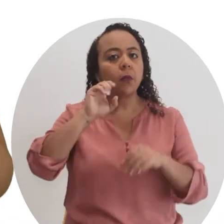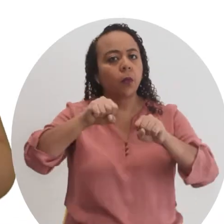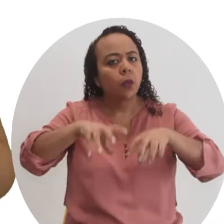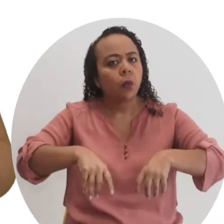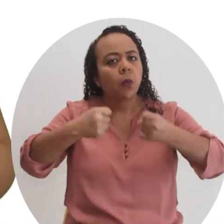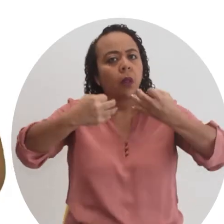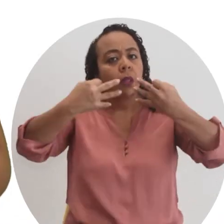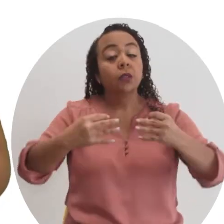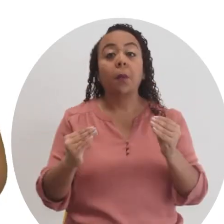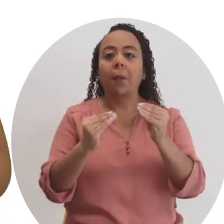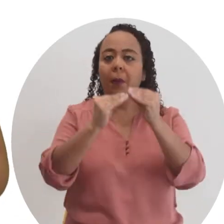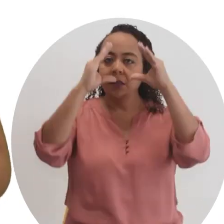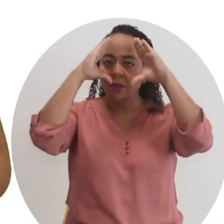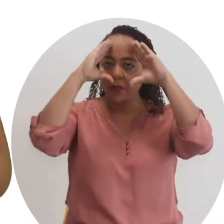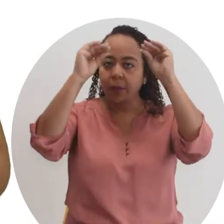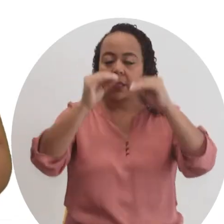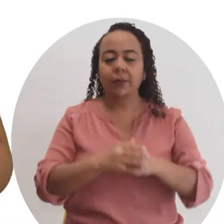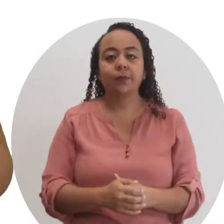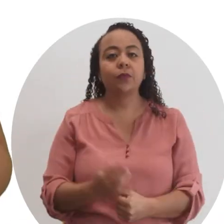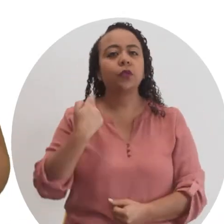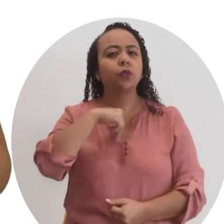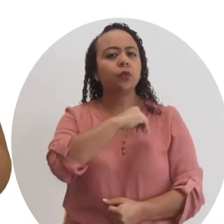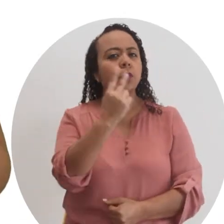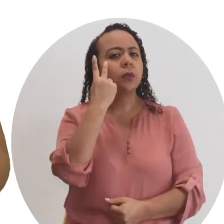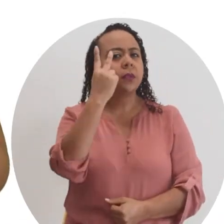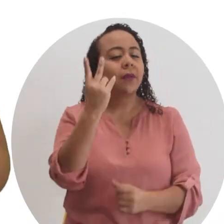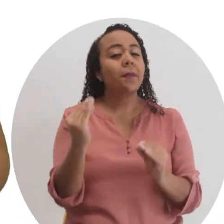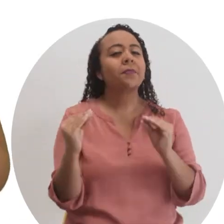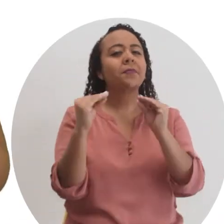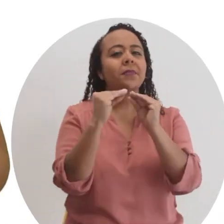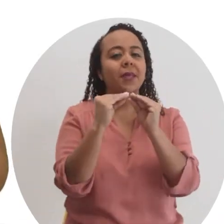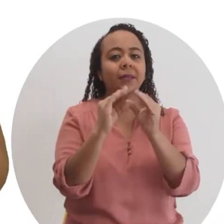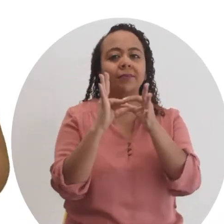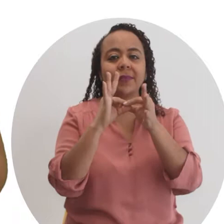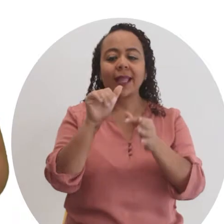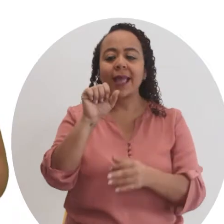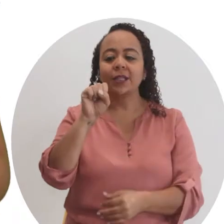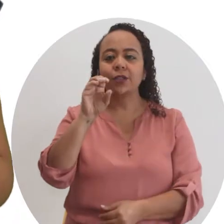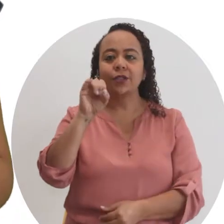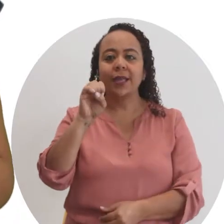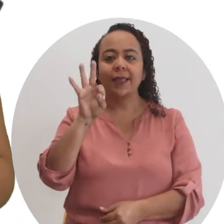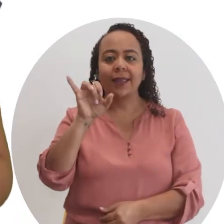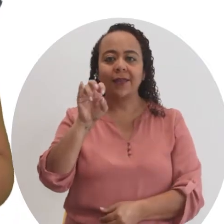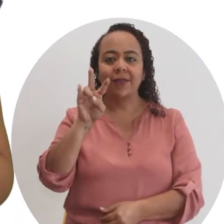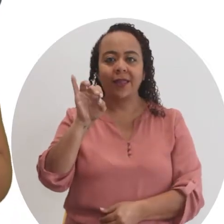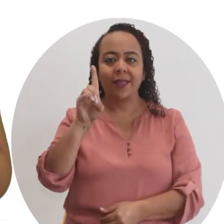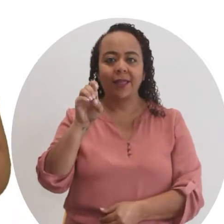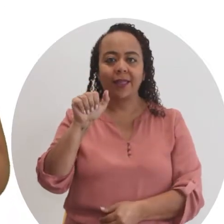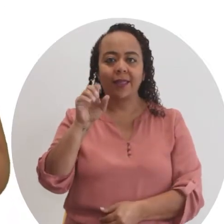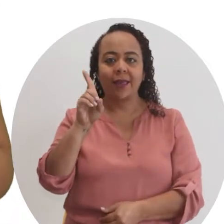Para tomar una decisión más informada, vamos a conocer un poco más sobre la asociatividad.